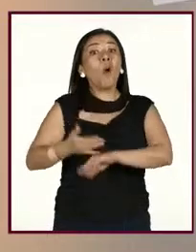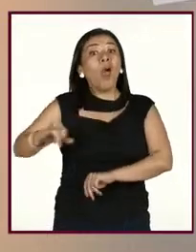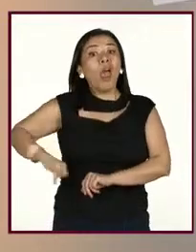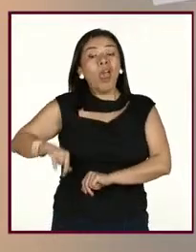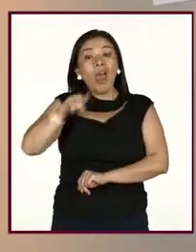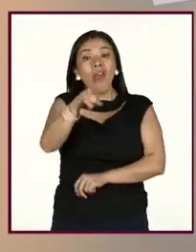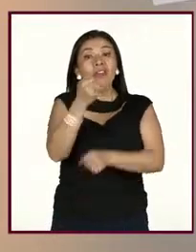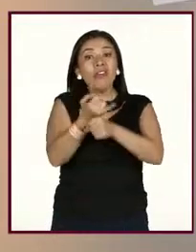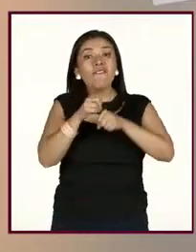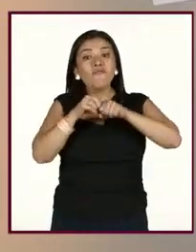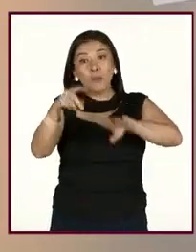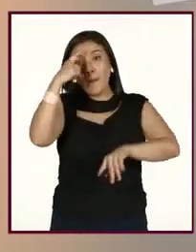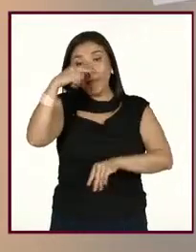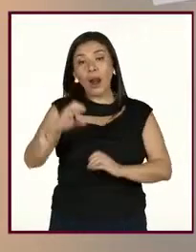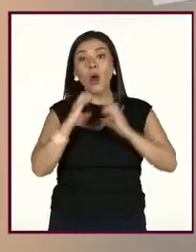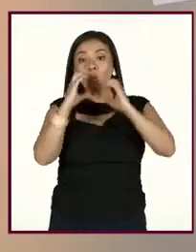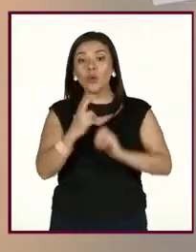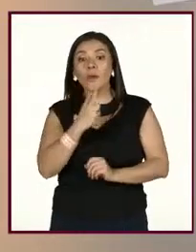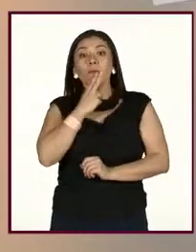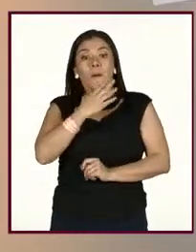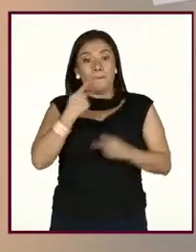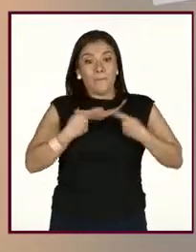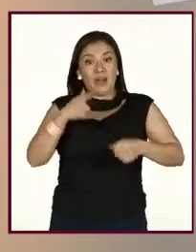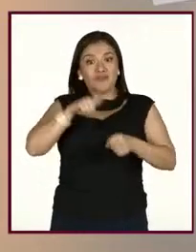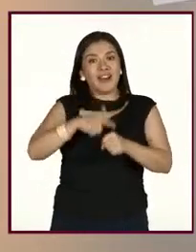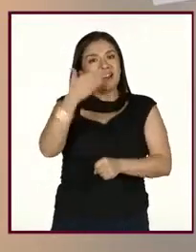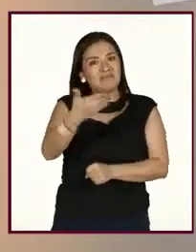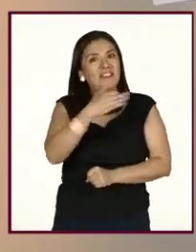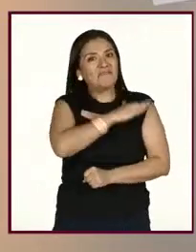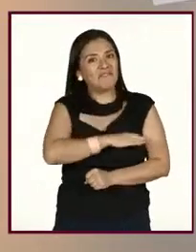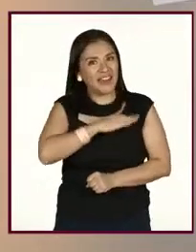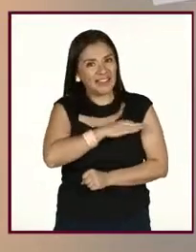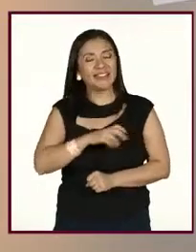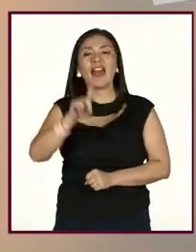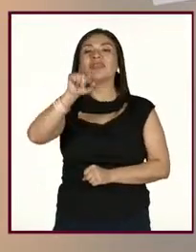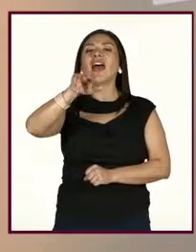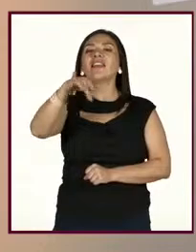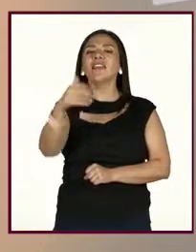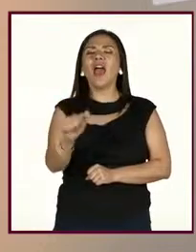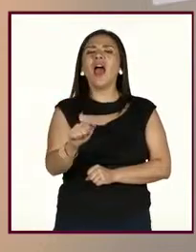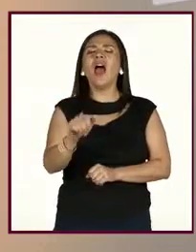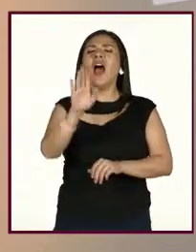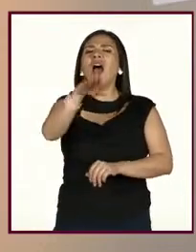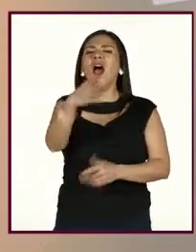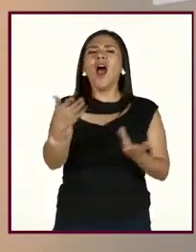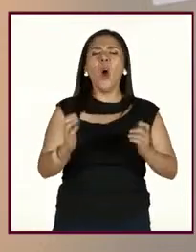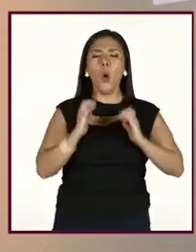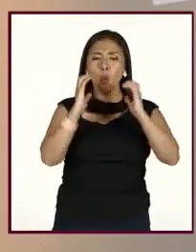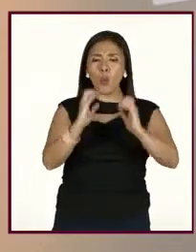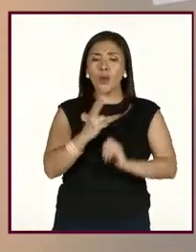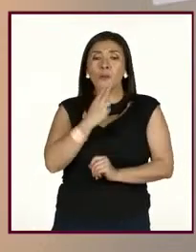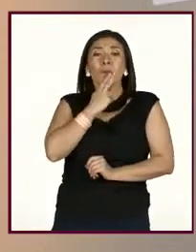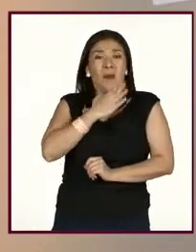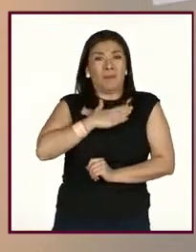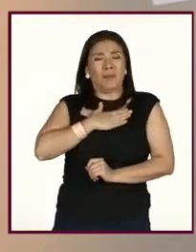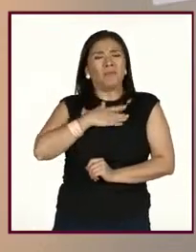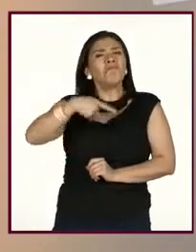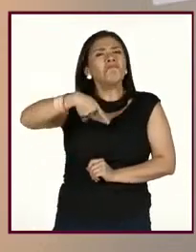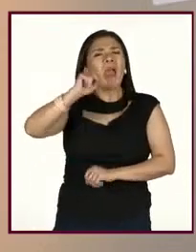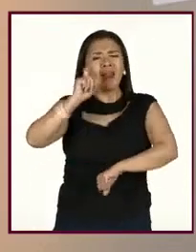muy interesante la información para nuestro autocuidado. Felicidades. Dania Val, ¿cómo tener hábitos de autocuidado cuando